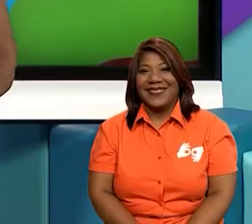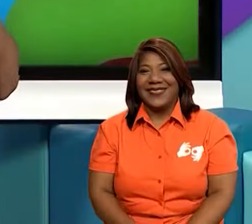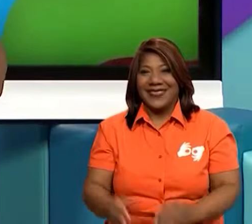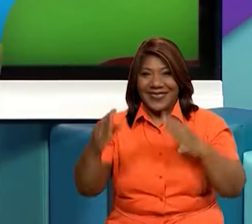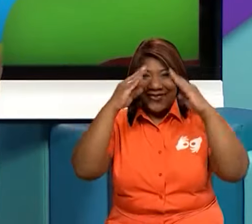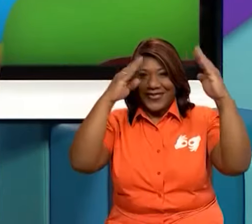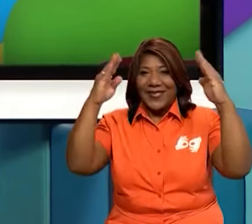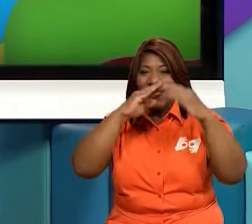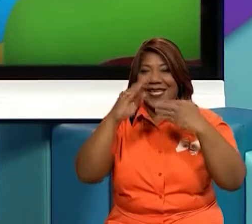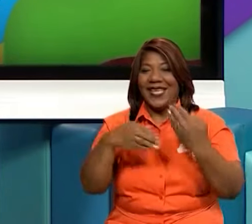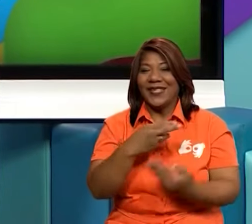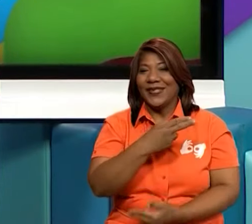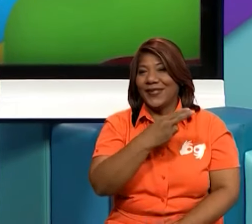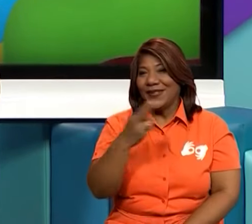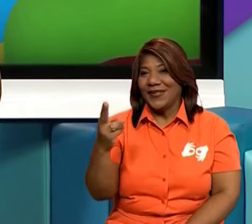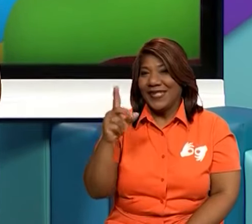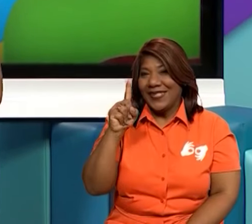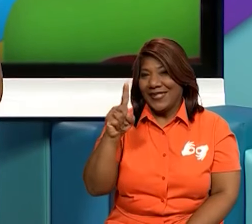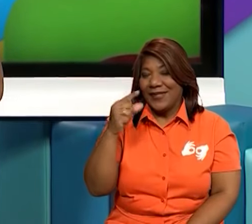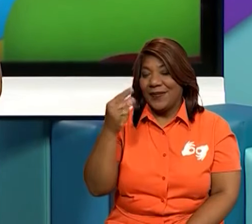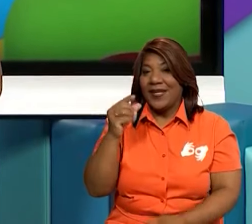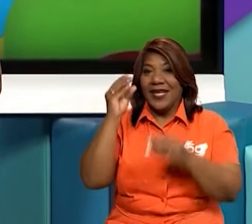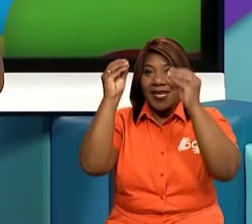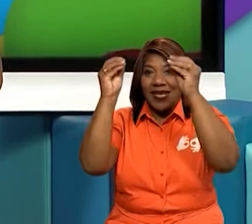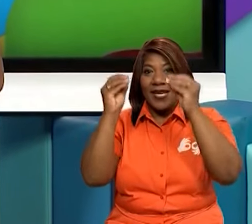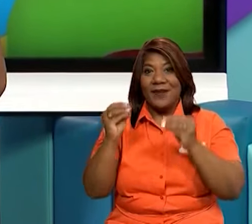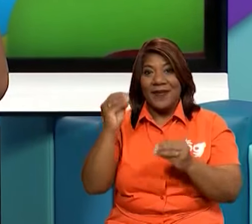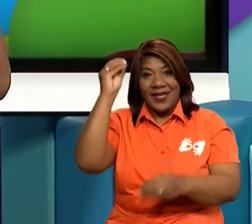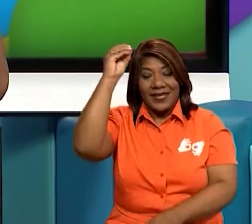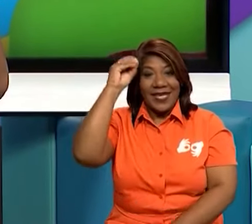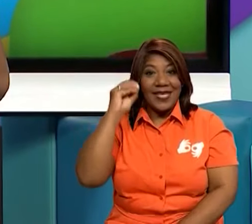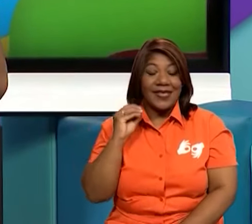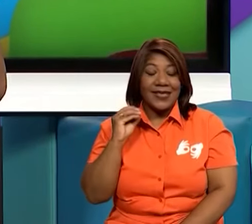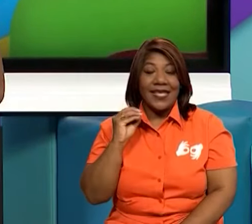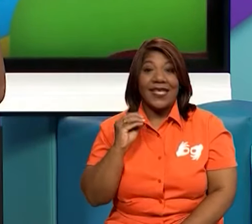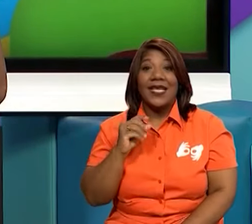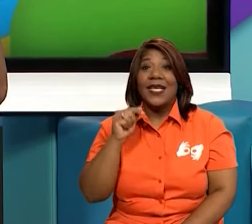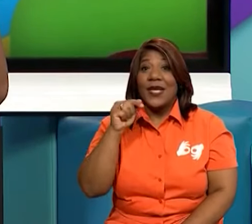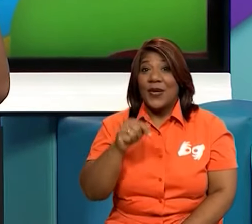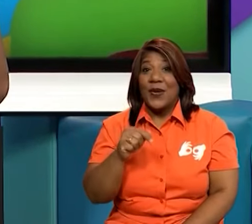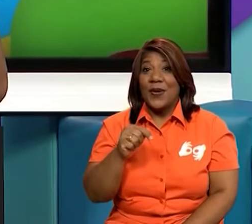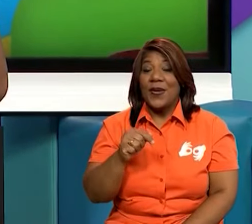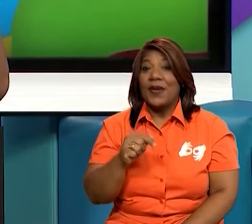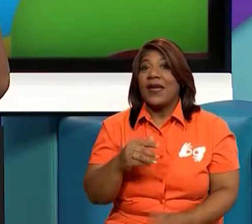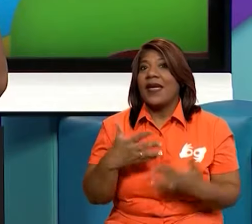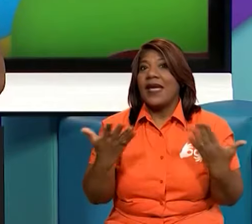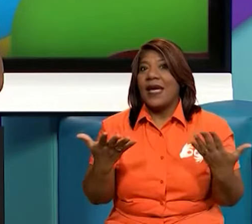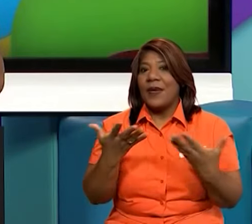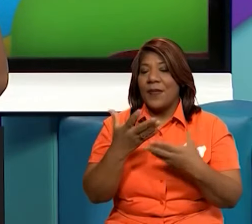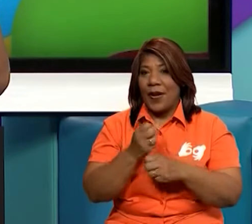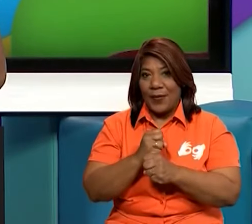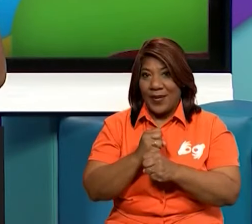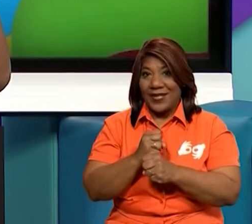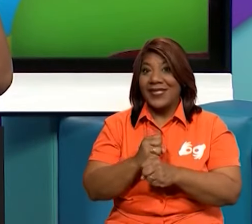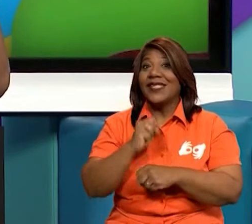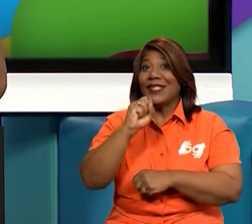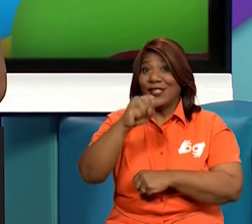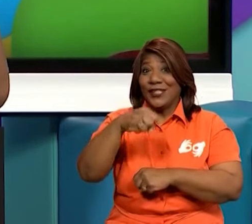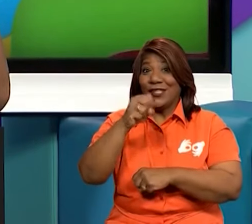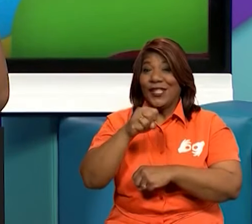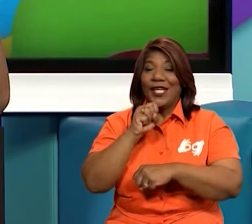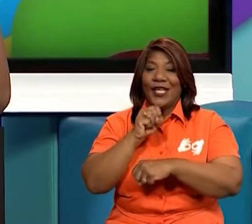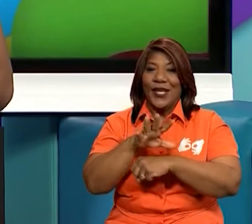Hola, mis niños de primer grado. Soy la maestra Charlize Cedeño. Y el día de hoy vamos a realizar los ajustes